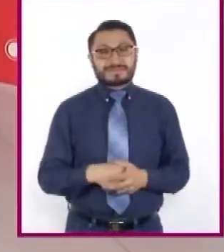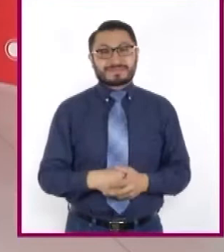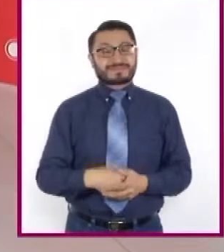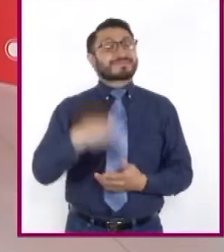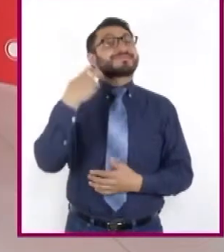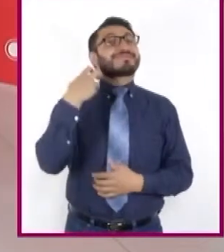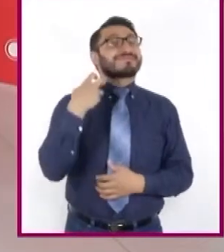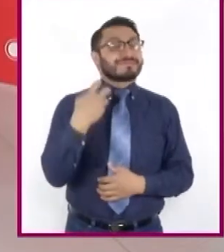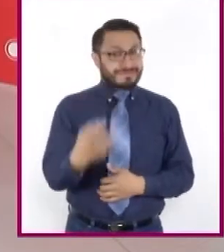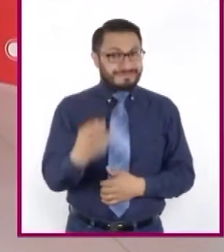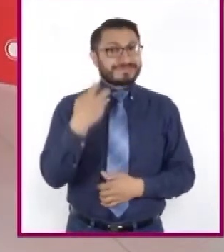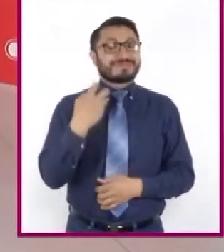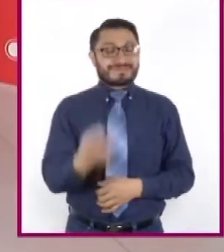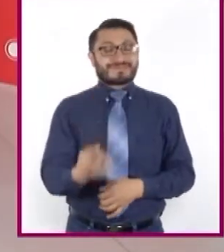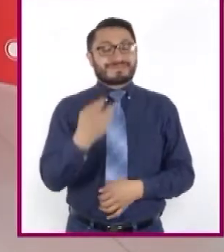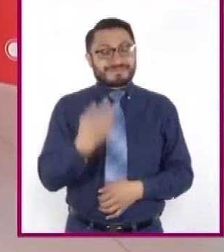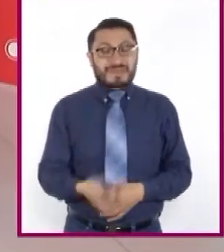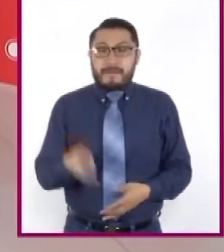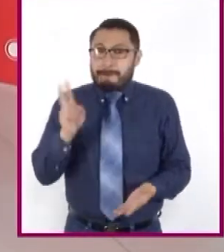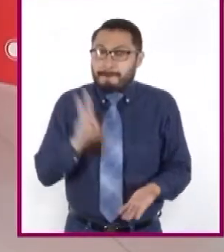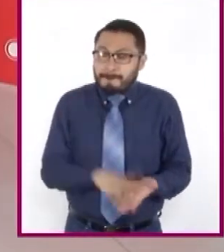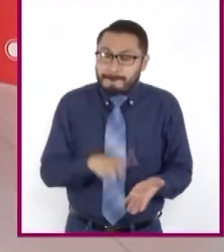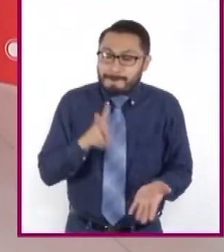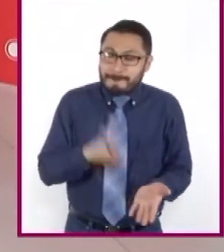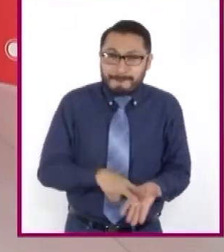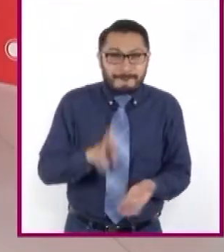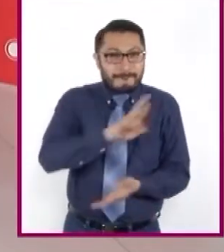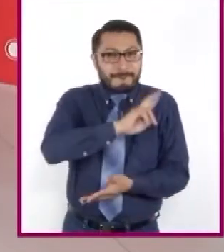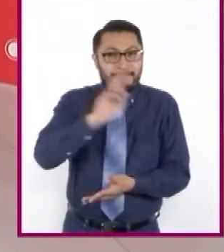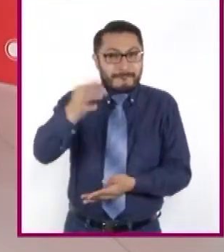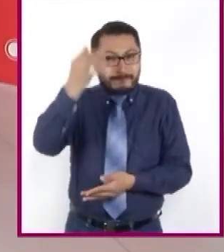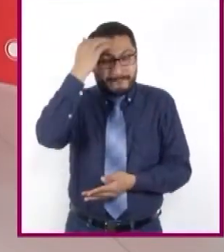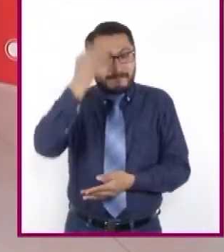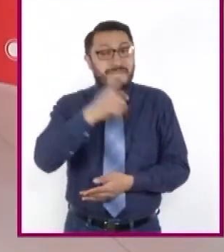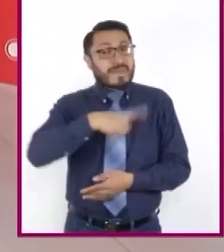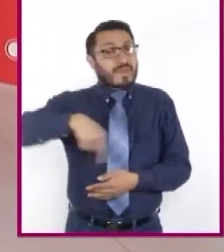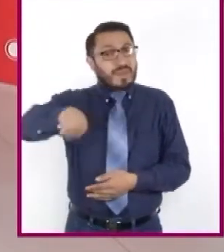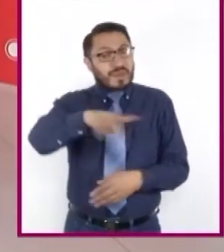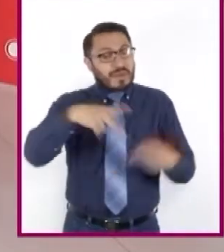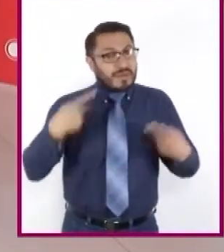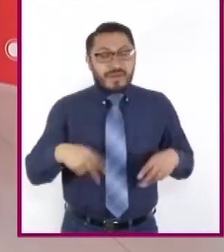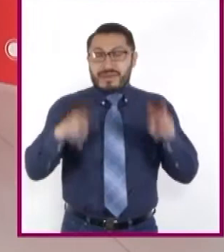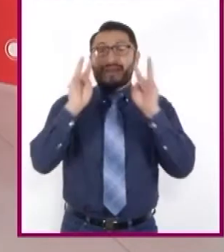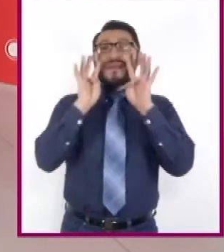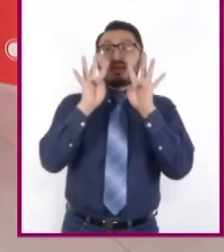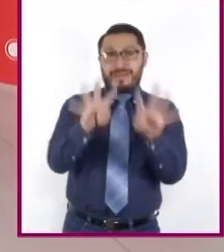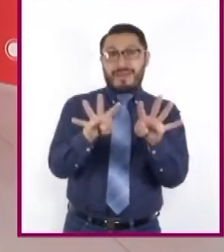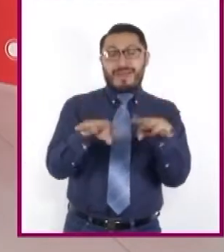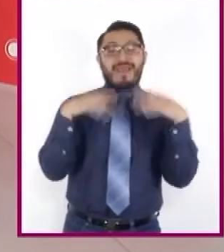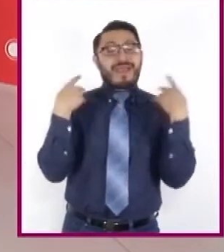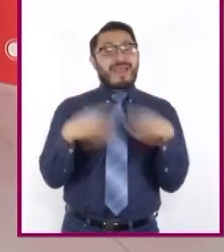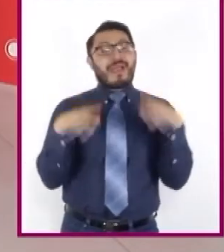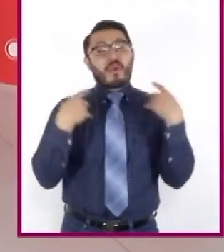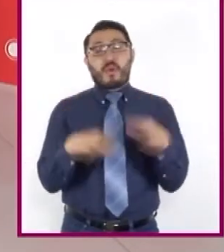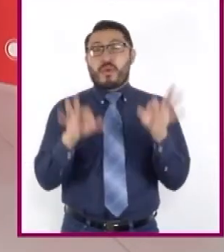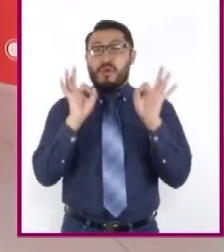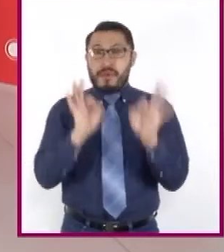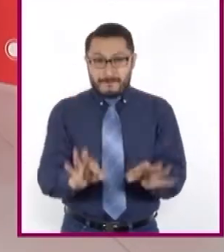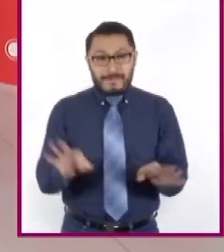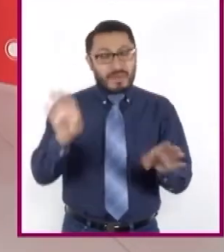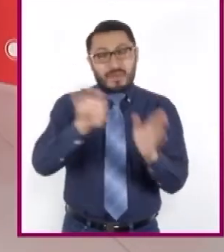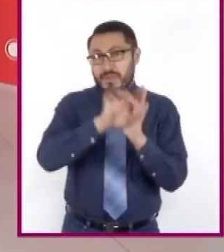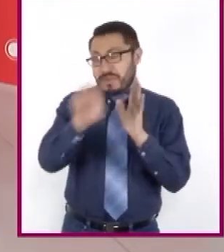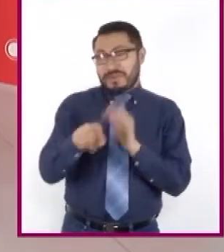justo ahí el valor y reconocimiento que le da el espectador al percibir el trabajo finalizado, como en el